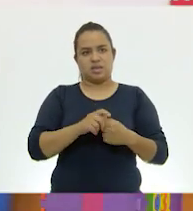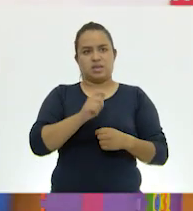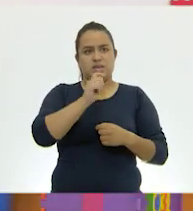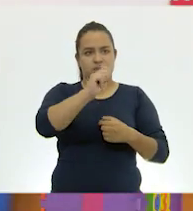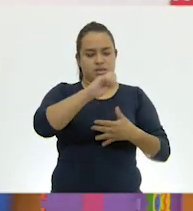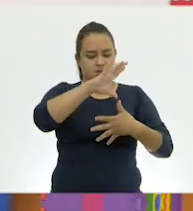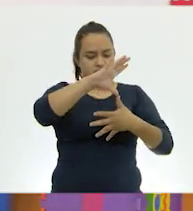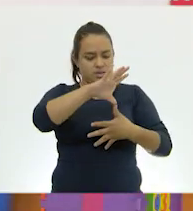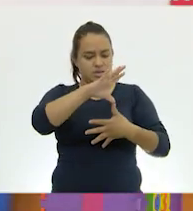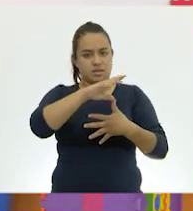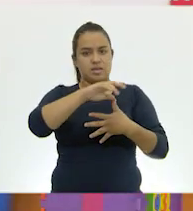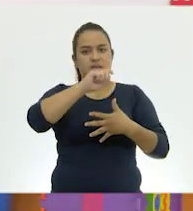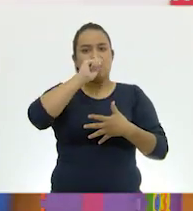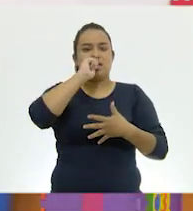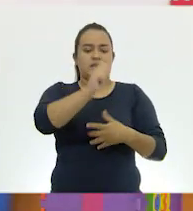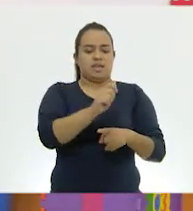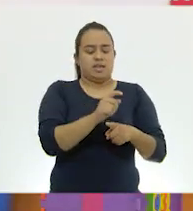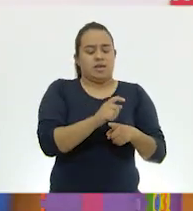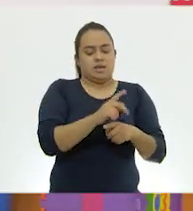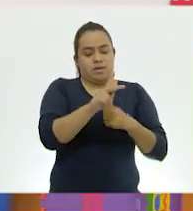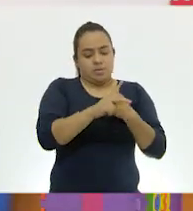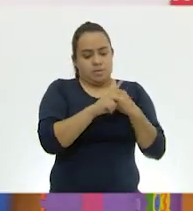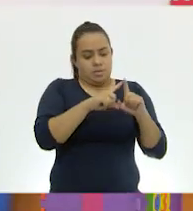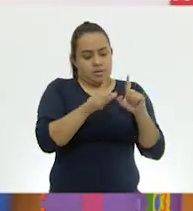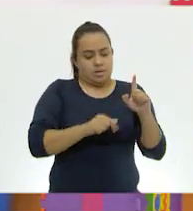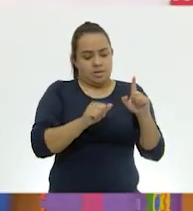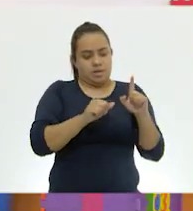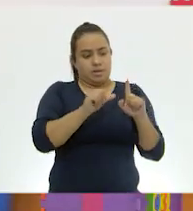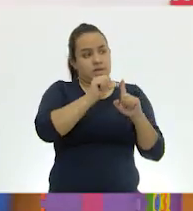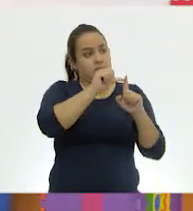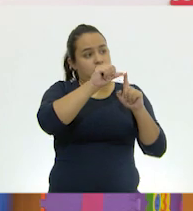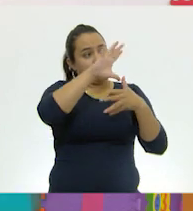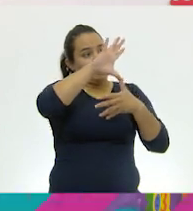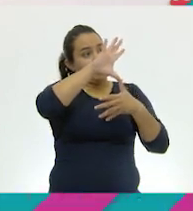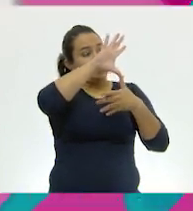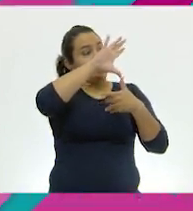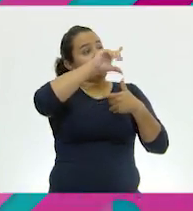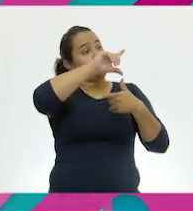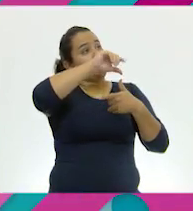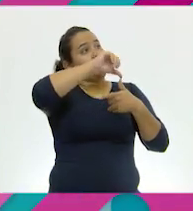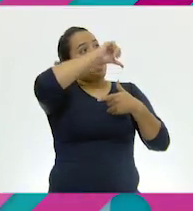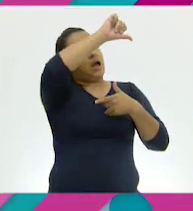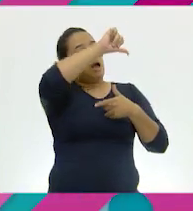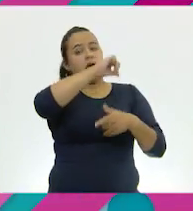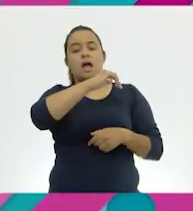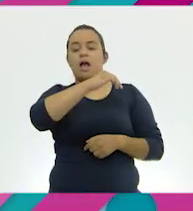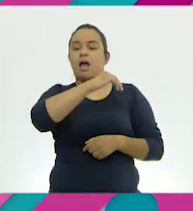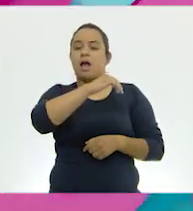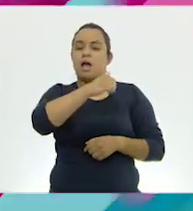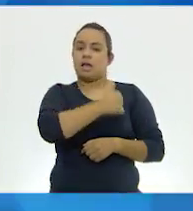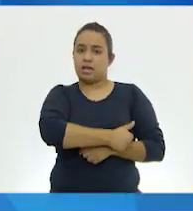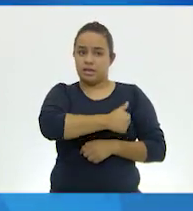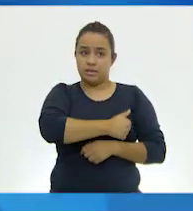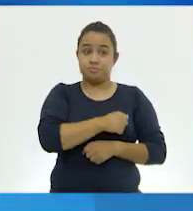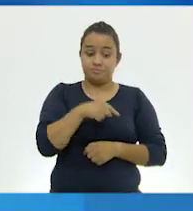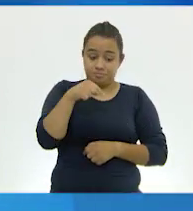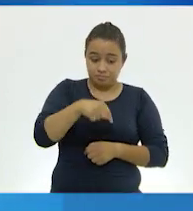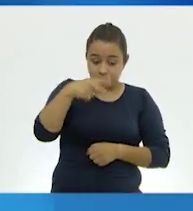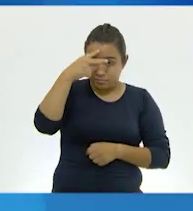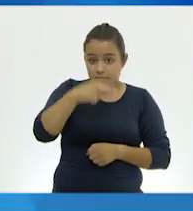neovolcánico o el eje transversal, hacia Canadá. Y tenemos la fortuna que en México tenemos